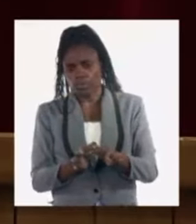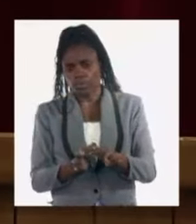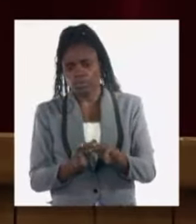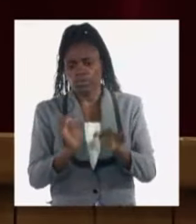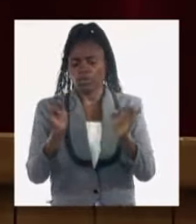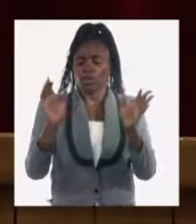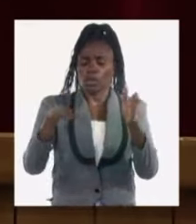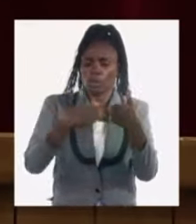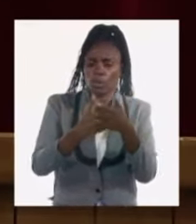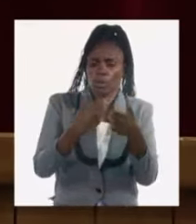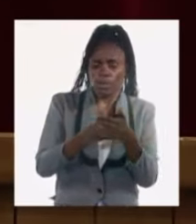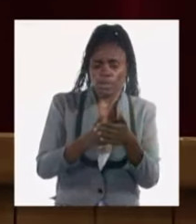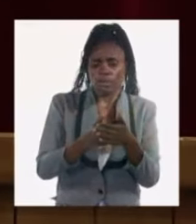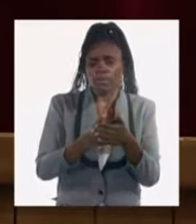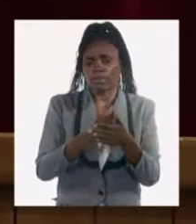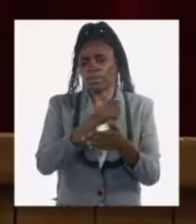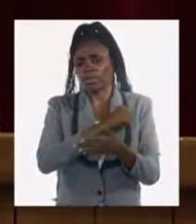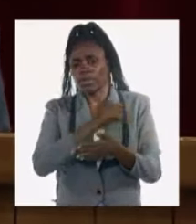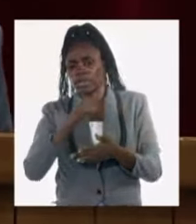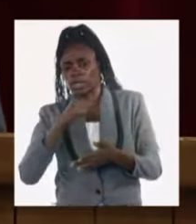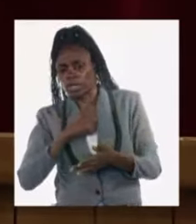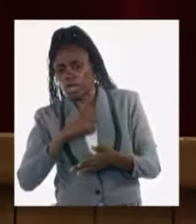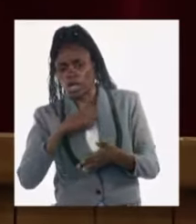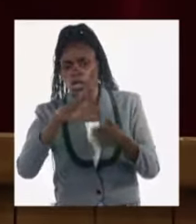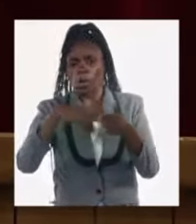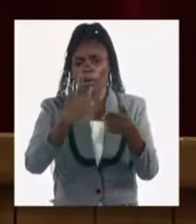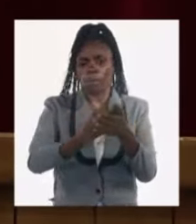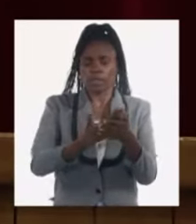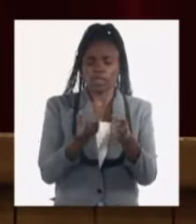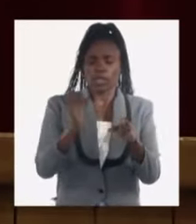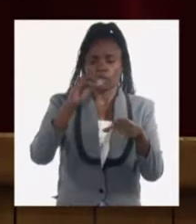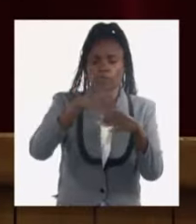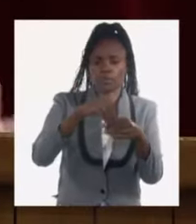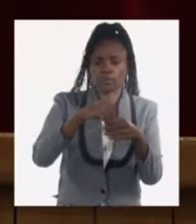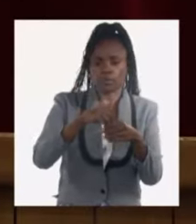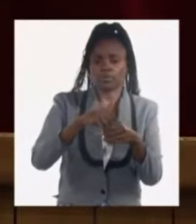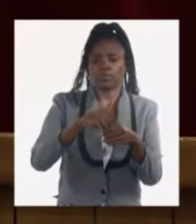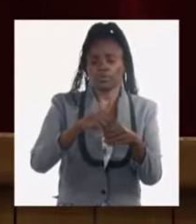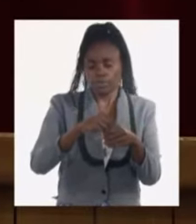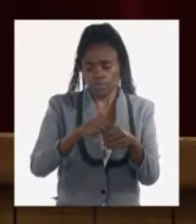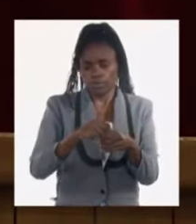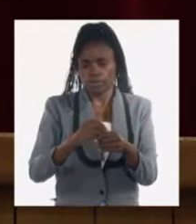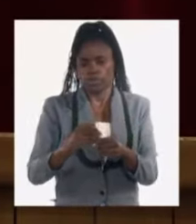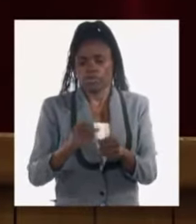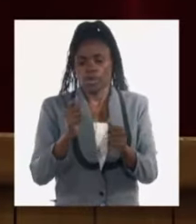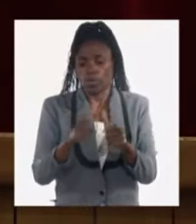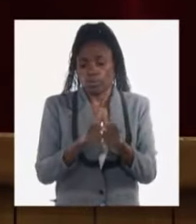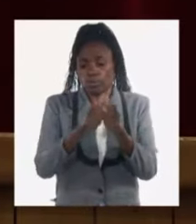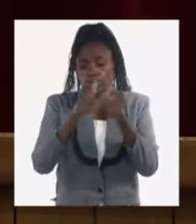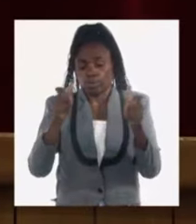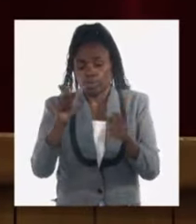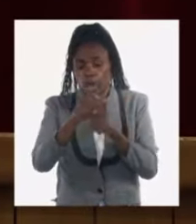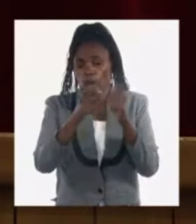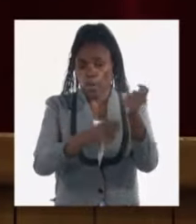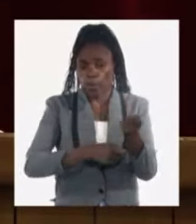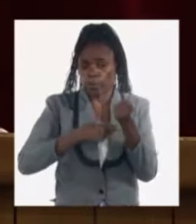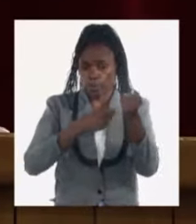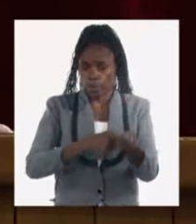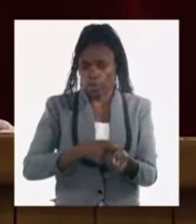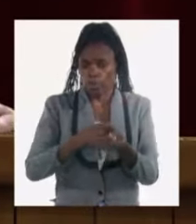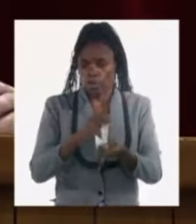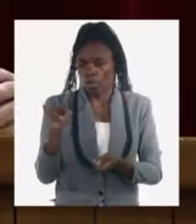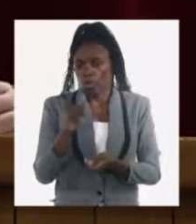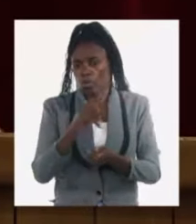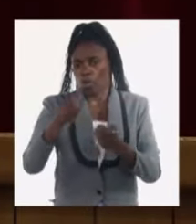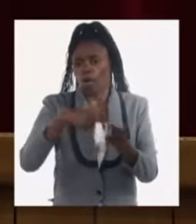MIPIM estatal con la empresa filial con las MIPIM privadas con la ampliación de las cooperativas no agropecuarias y también